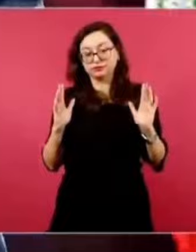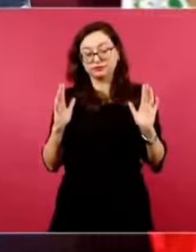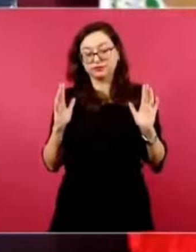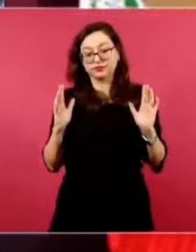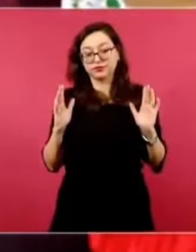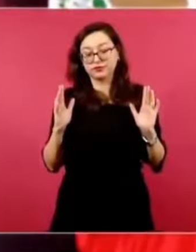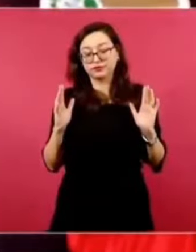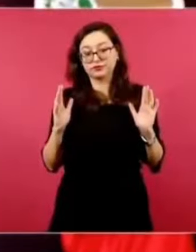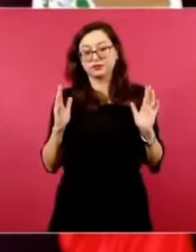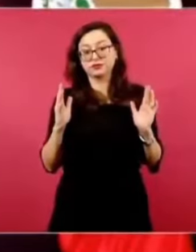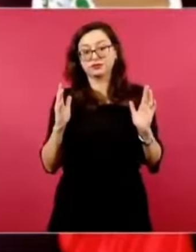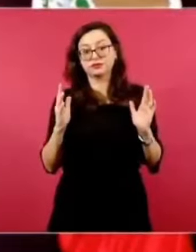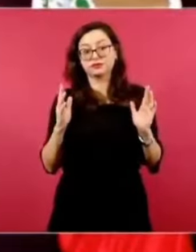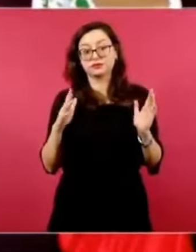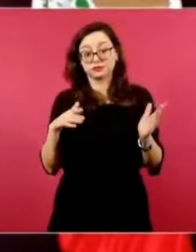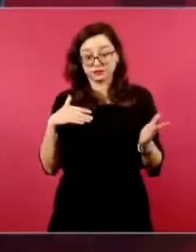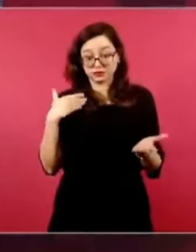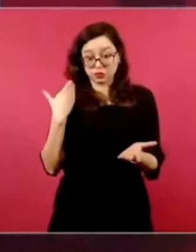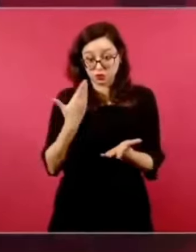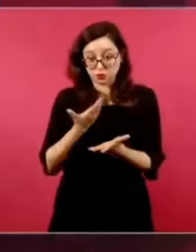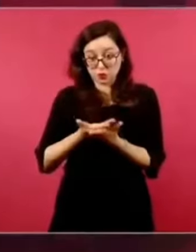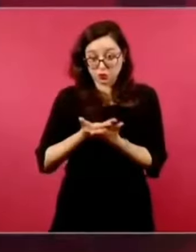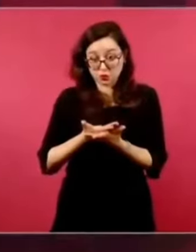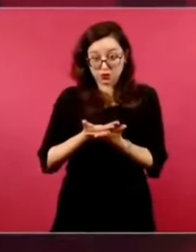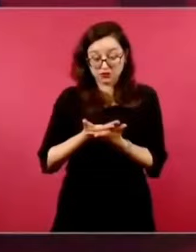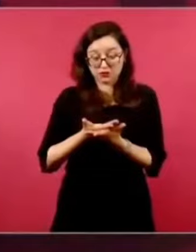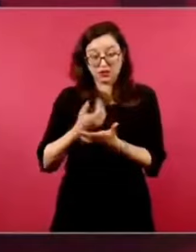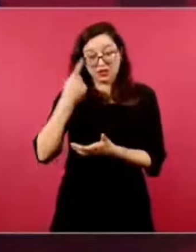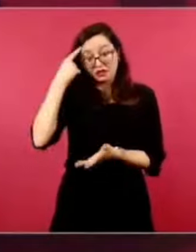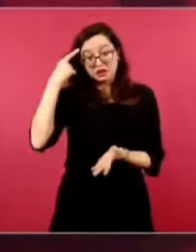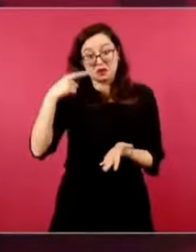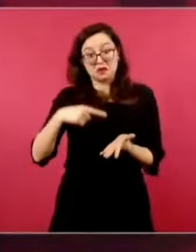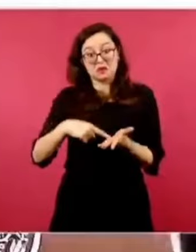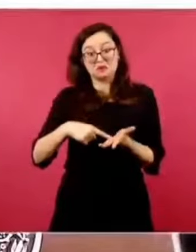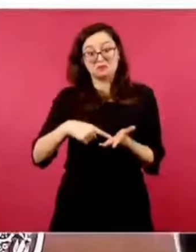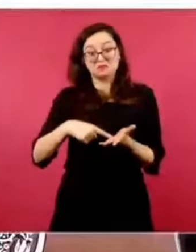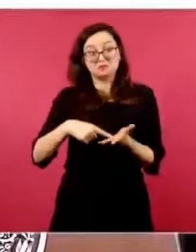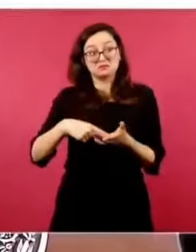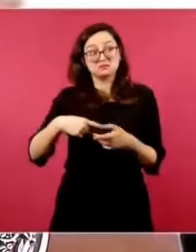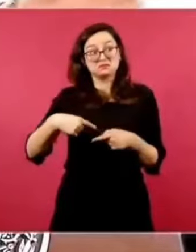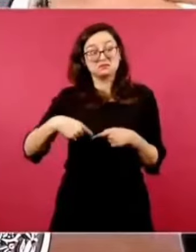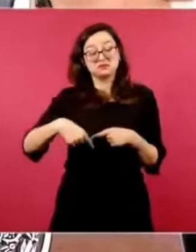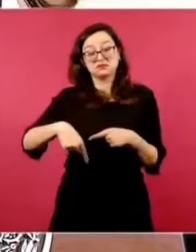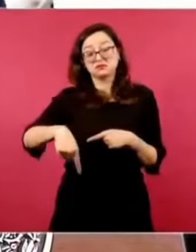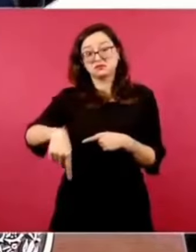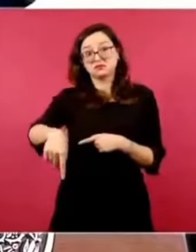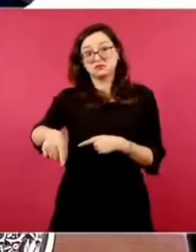para el nuevo ministro creo que es hasta fin de año y